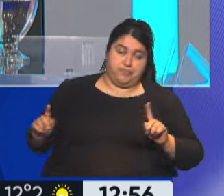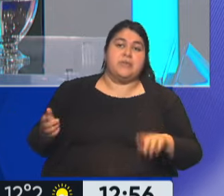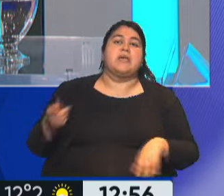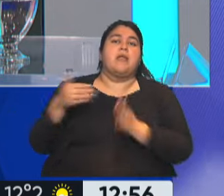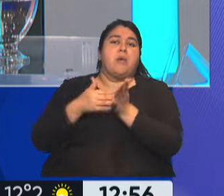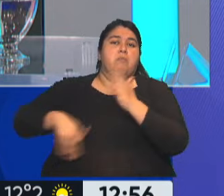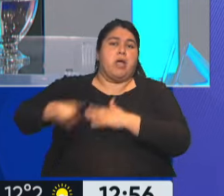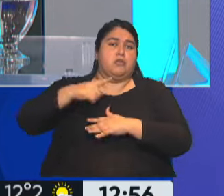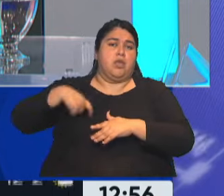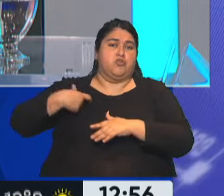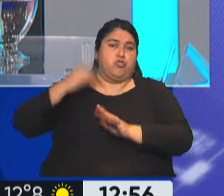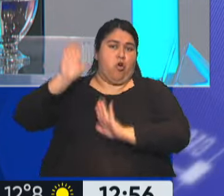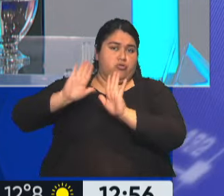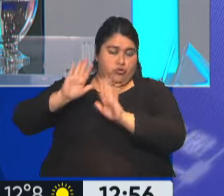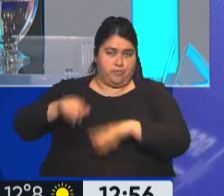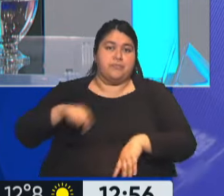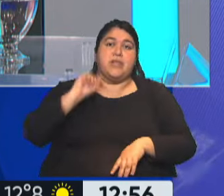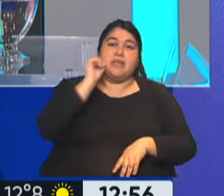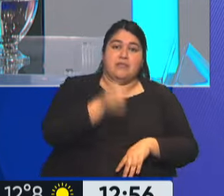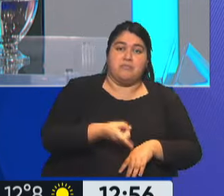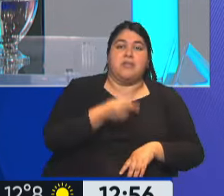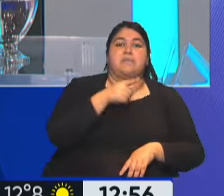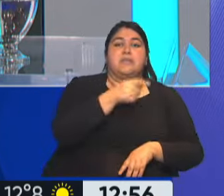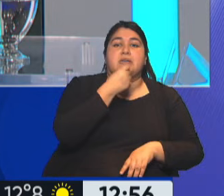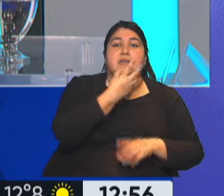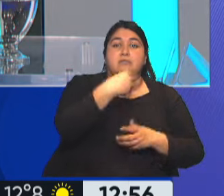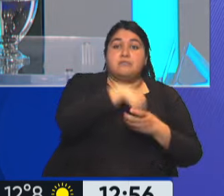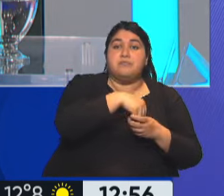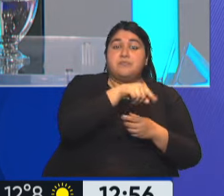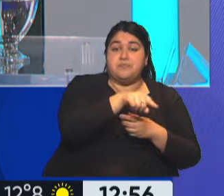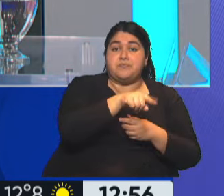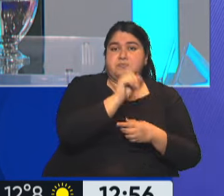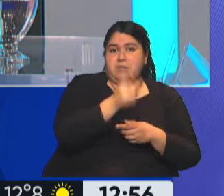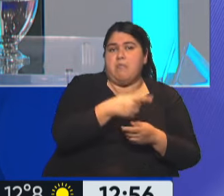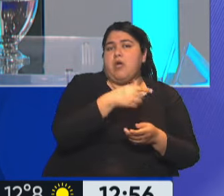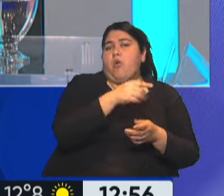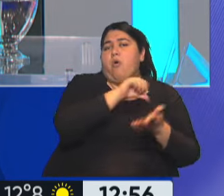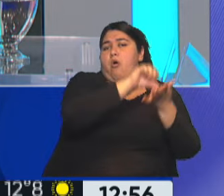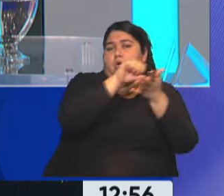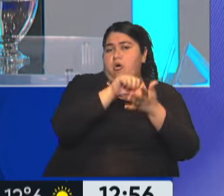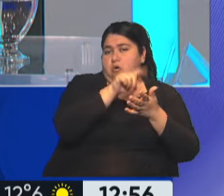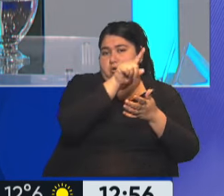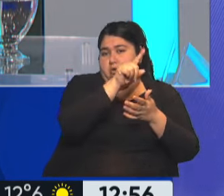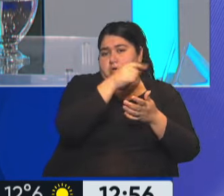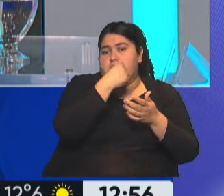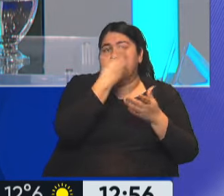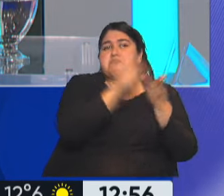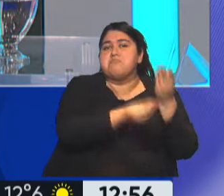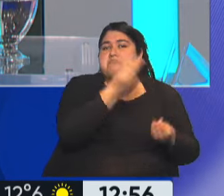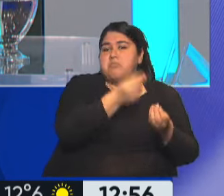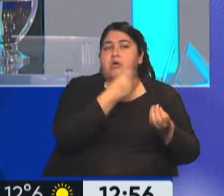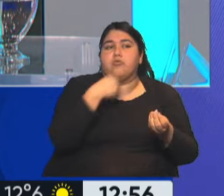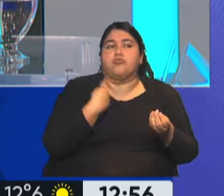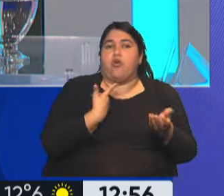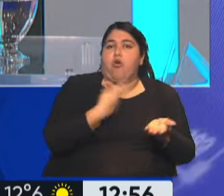el ingreso de dinero de extranjeros. No hace falta que te pongas acá a comprar un